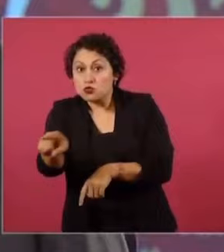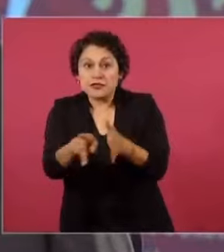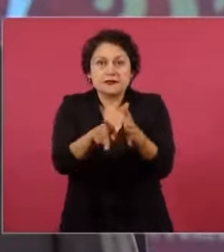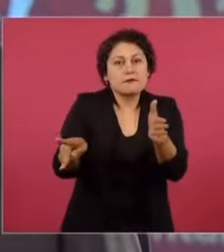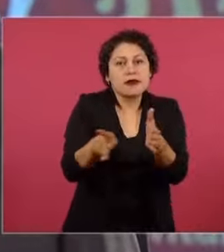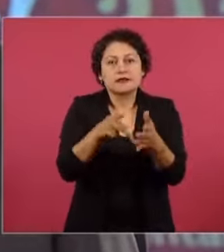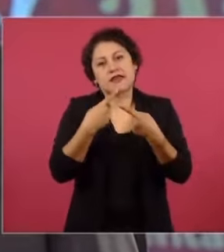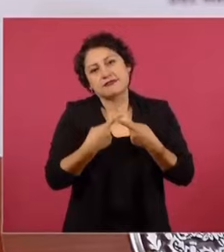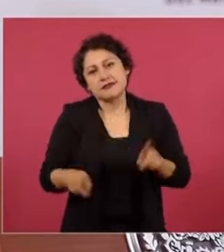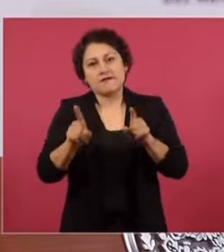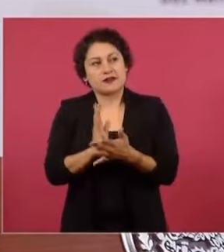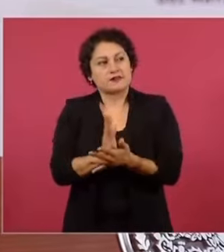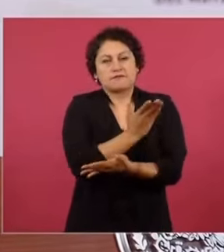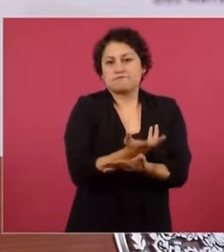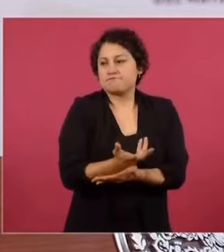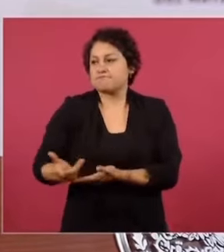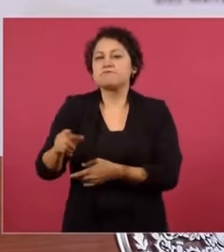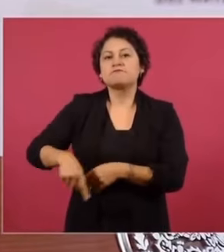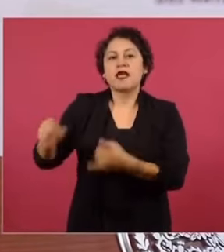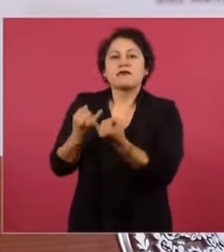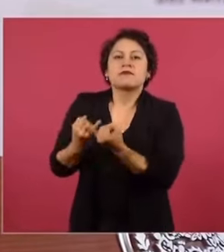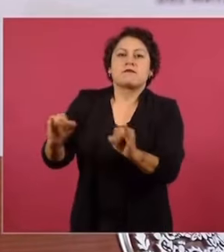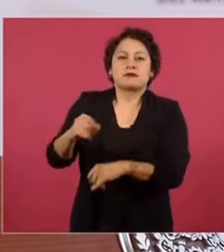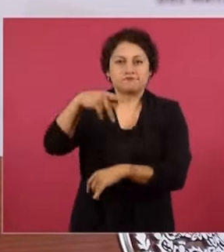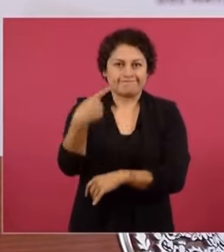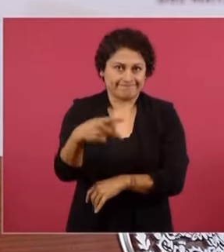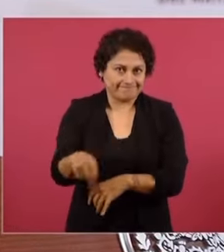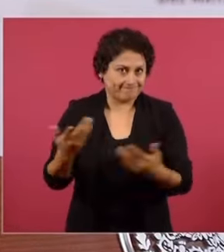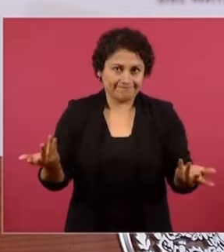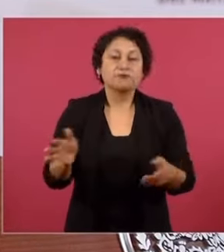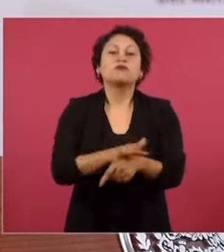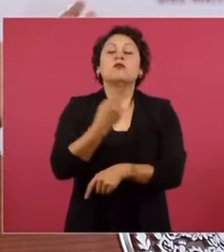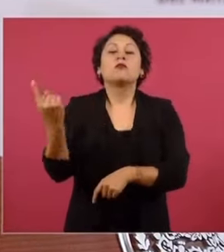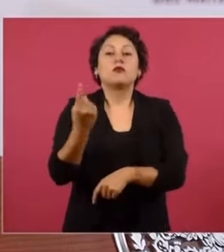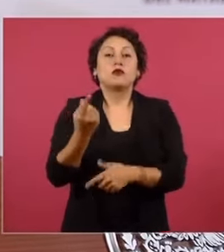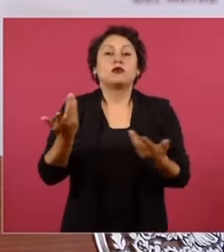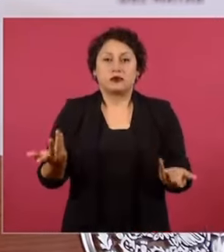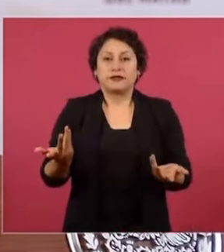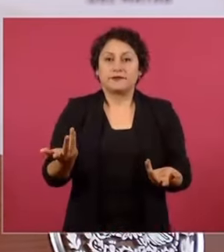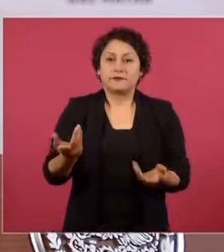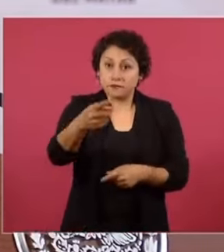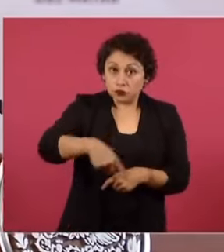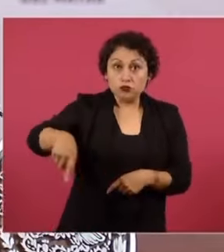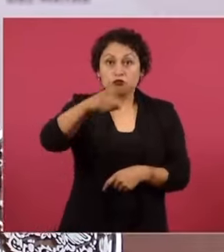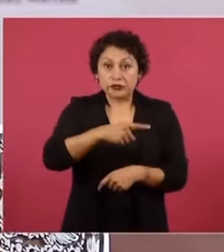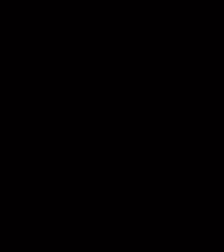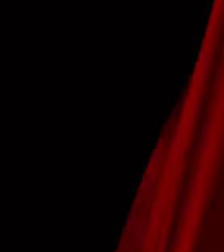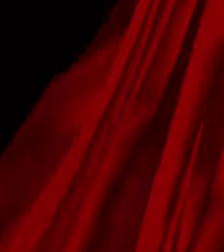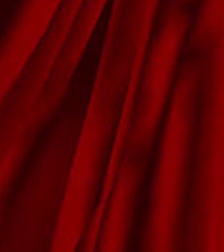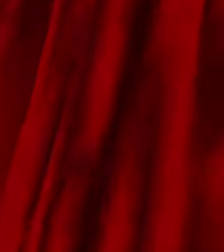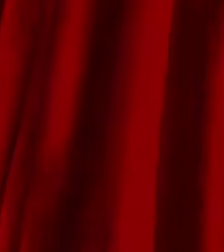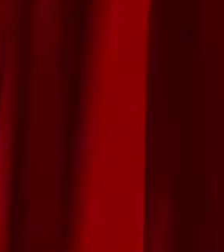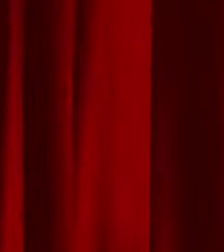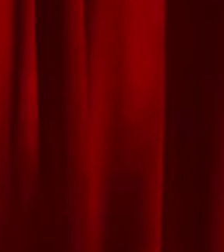alternativos, independientes. Porque se necesita la contribución de ustedes.